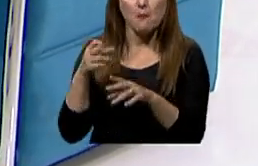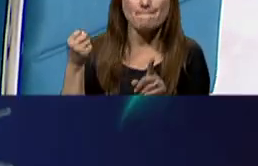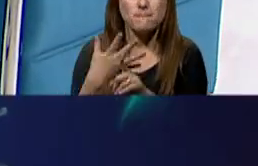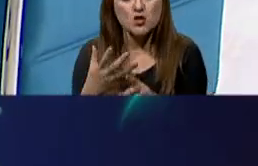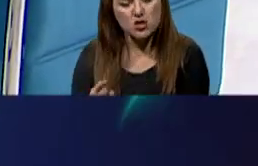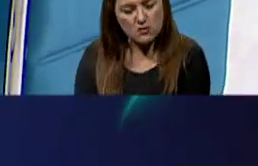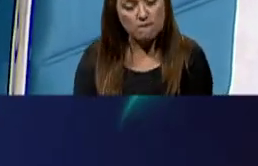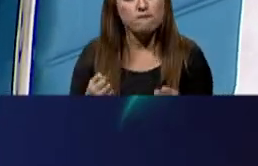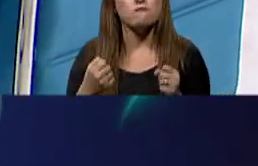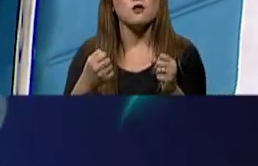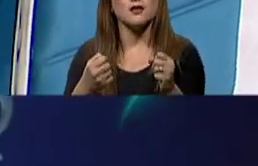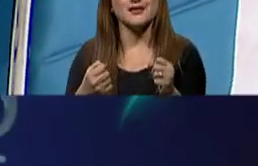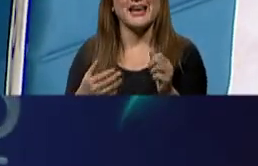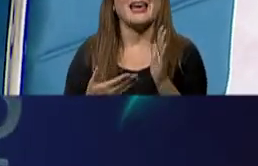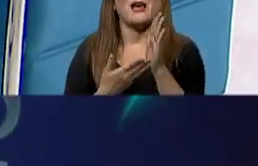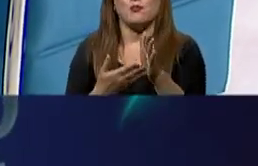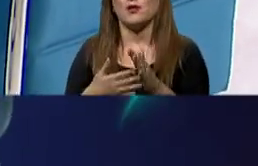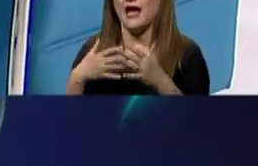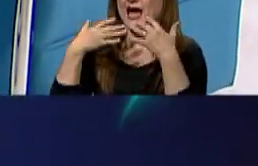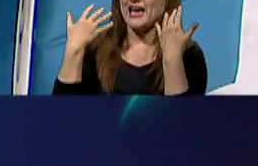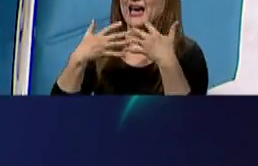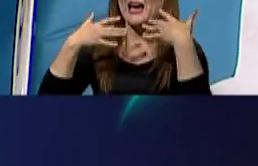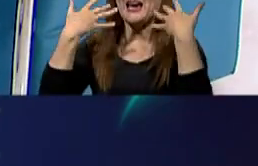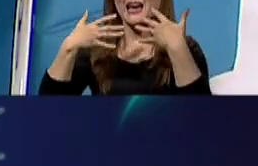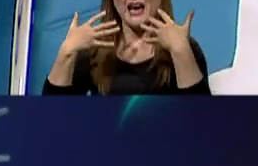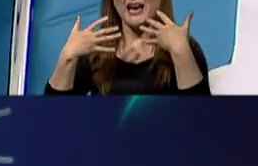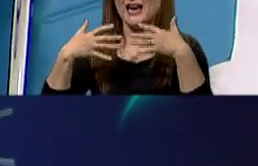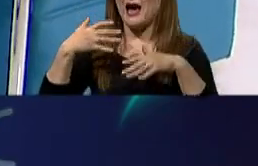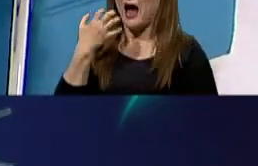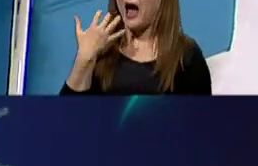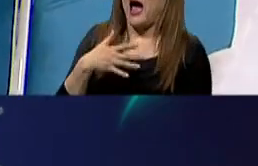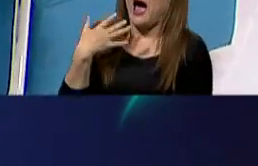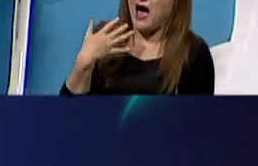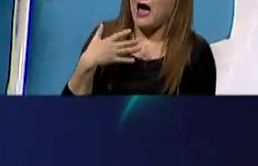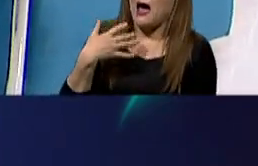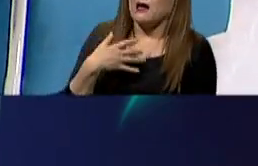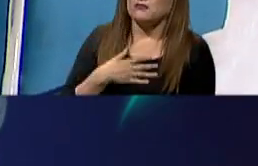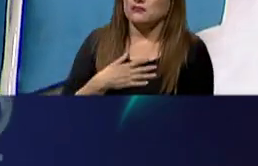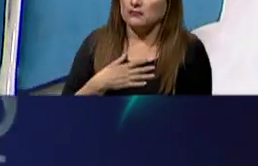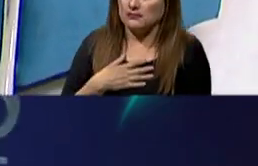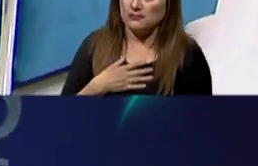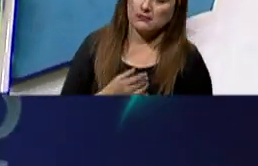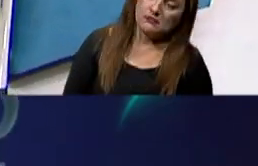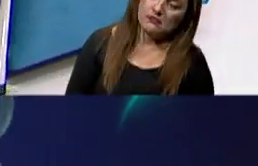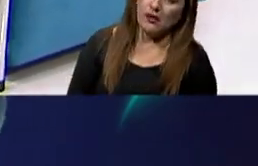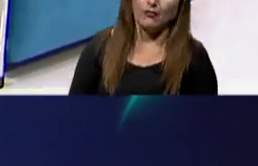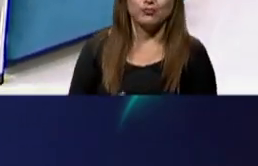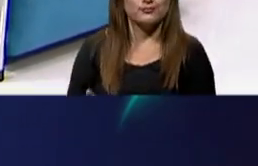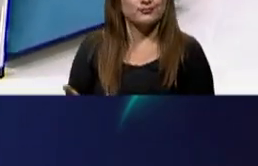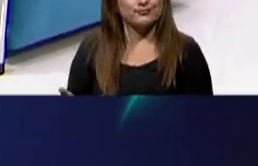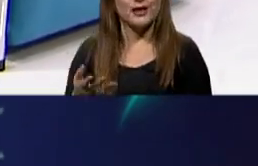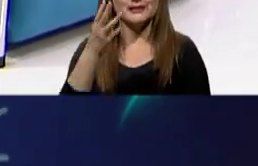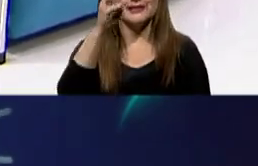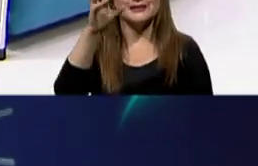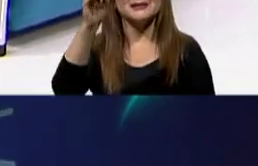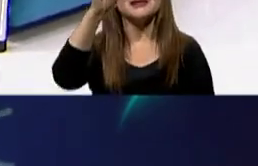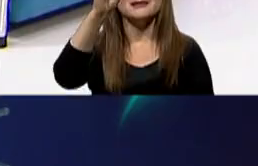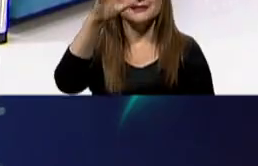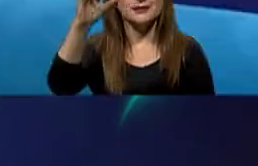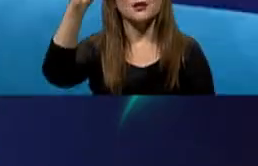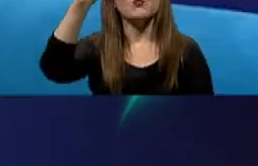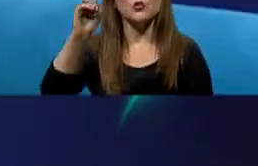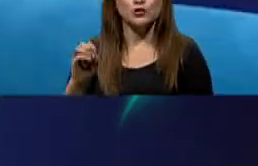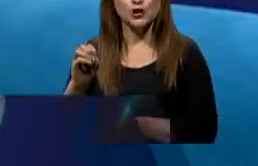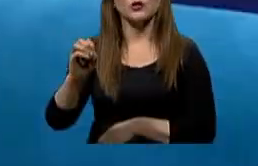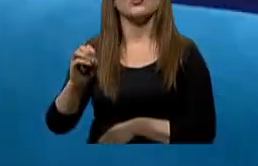risa, emociones fuertes, visto que está presente en el 60, 70% de pacientes. El otro